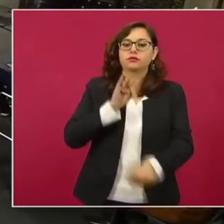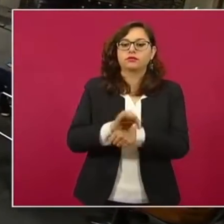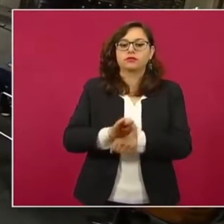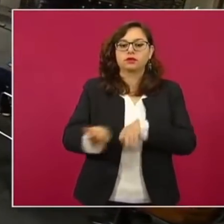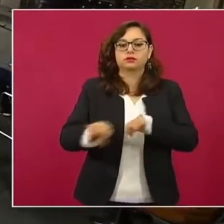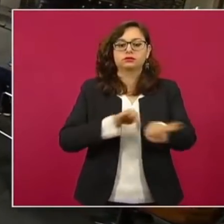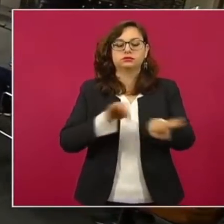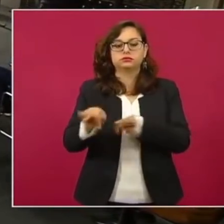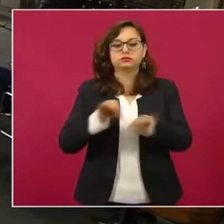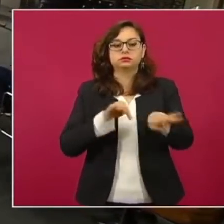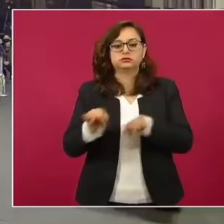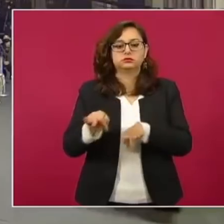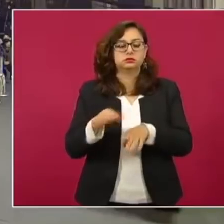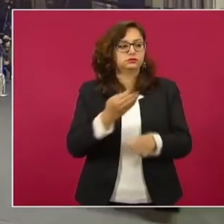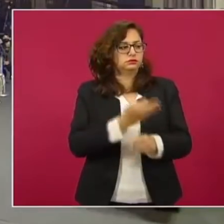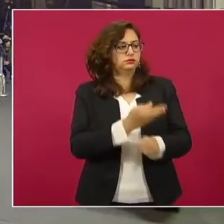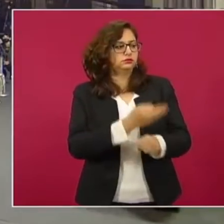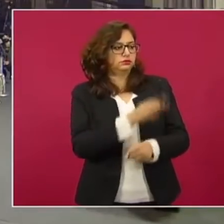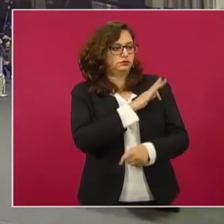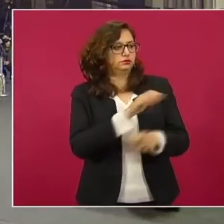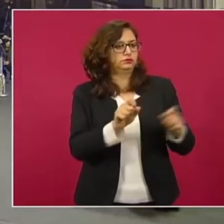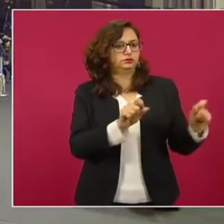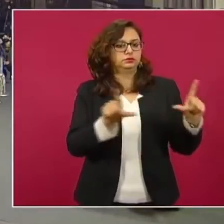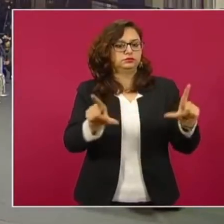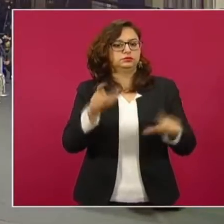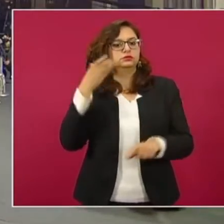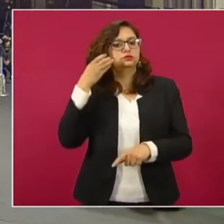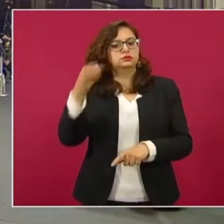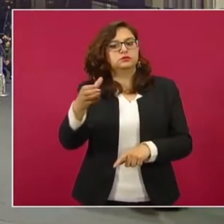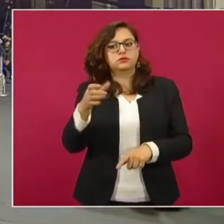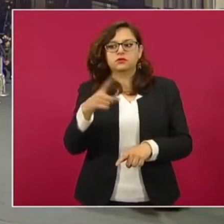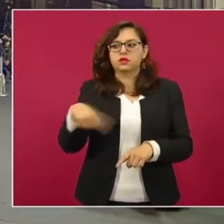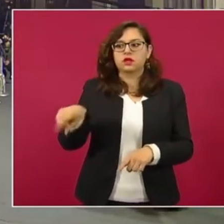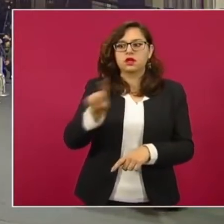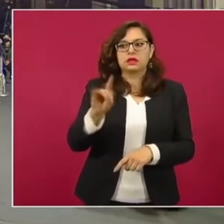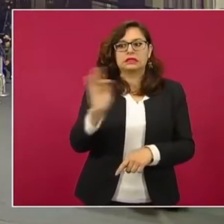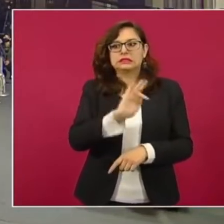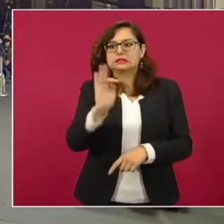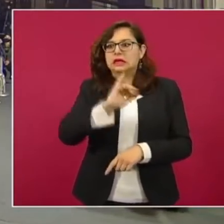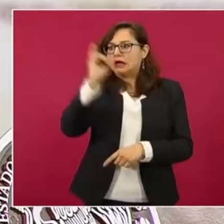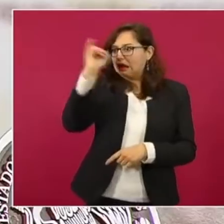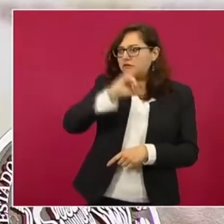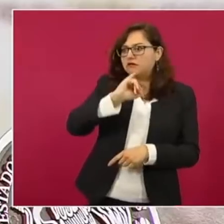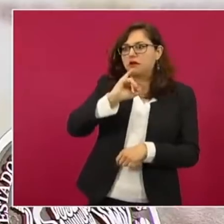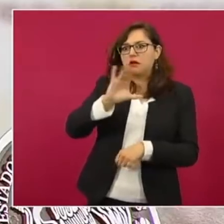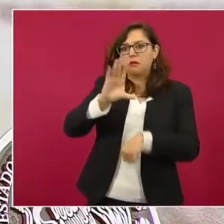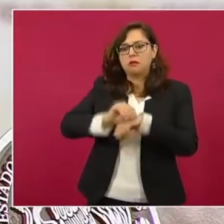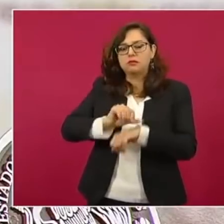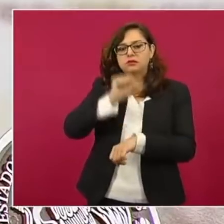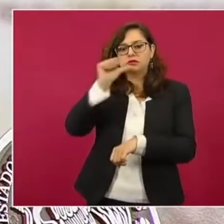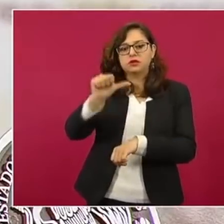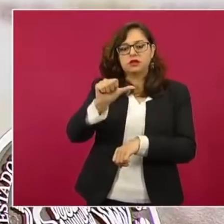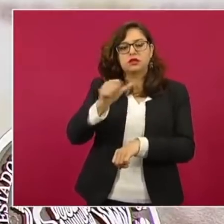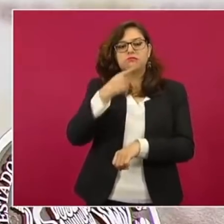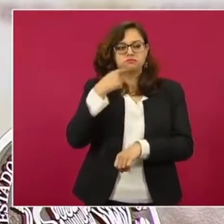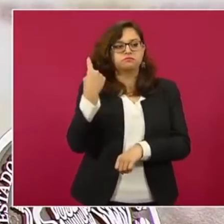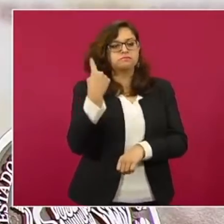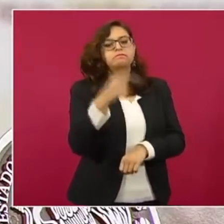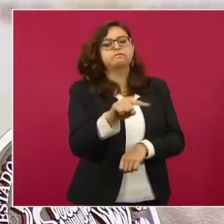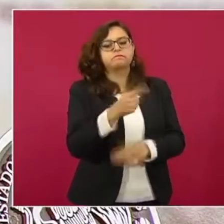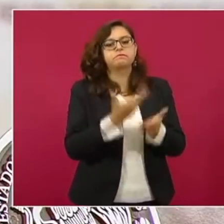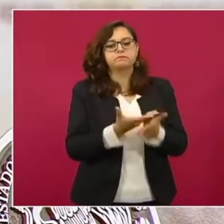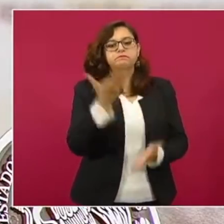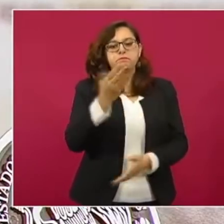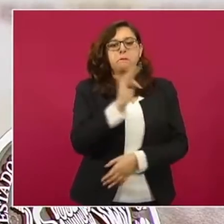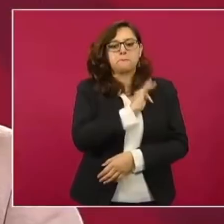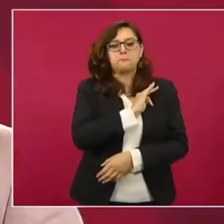encontramos para ponerlos a disposición para recibir quejas y poder atender en el caso de que no